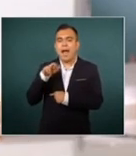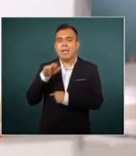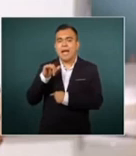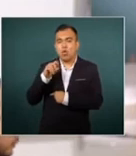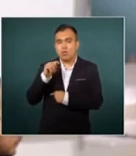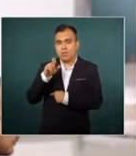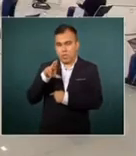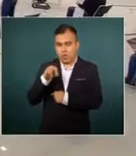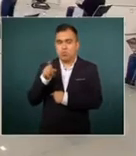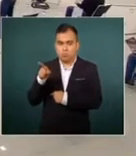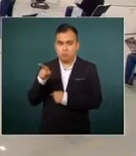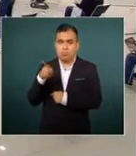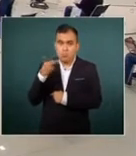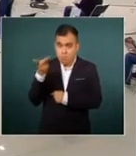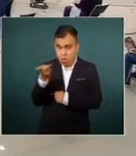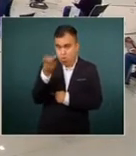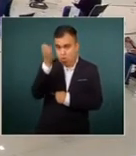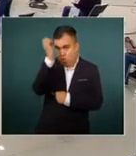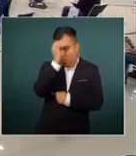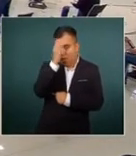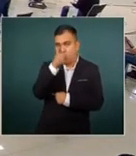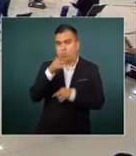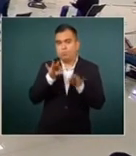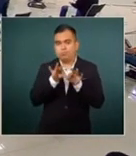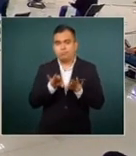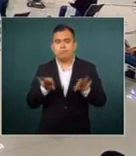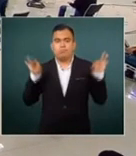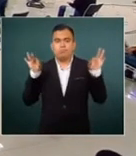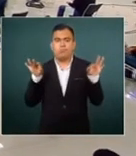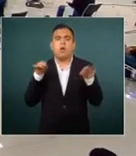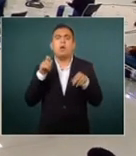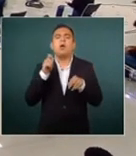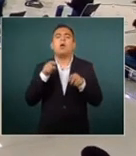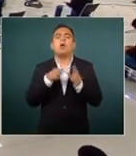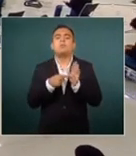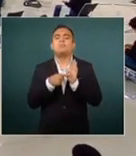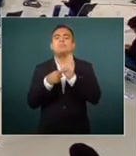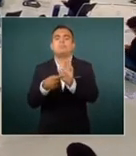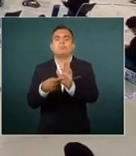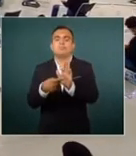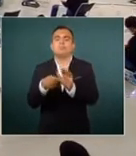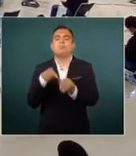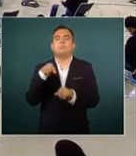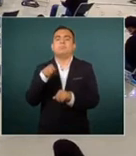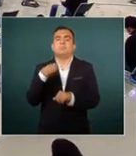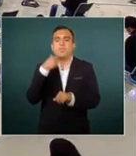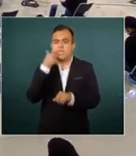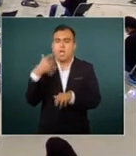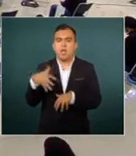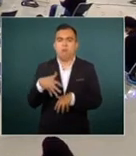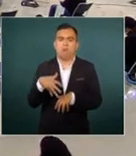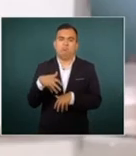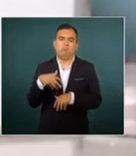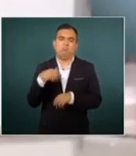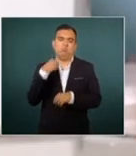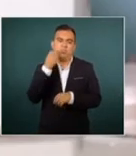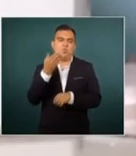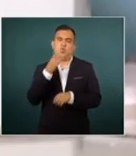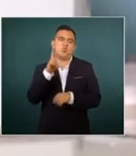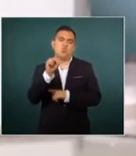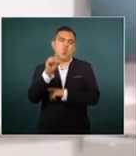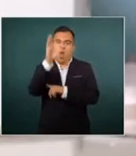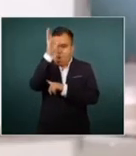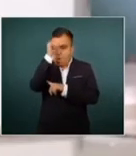preguntarle su opinión respecto a este desplegado porque llaman a conformar un frente que pues derroque o se oponga